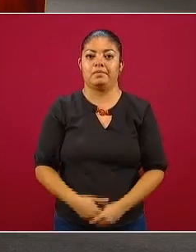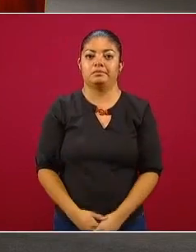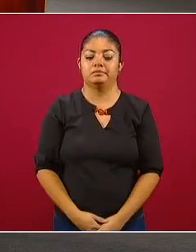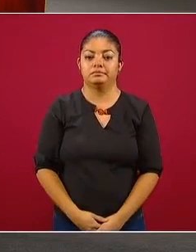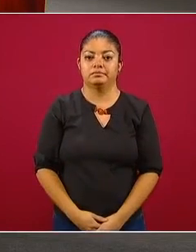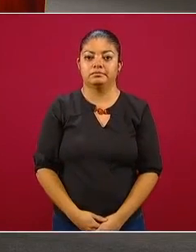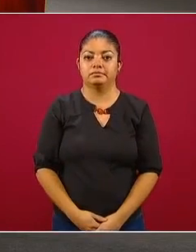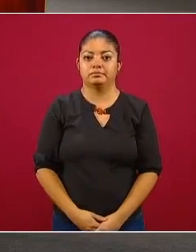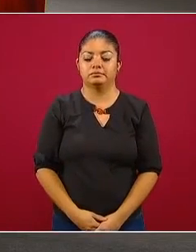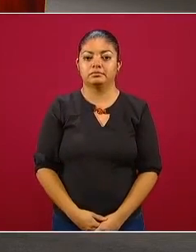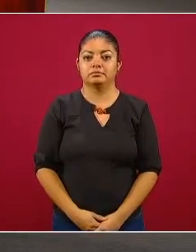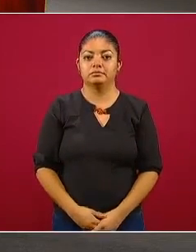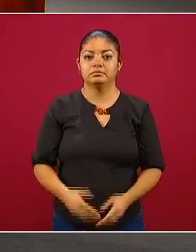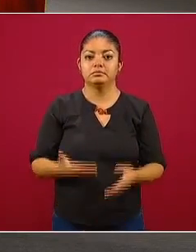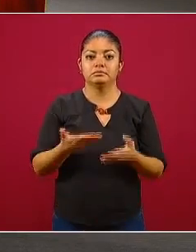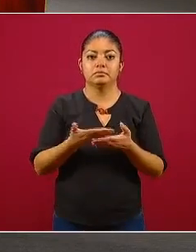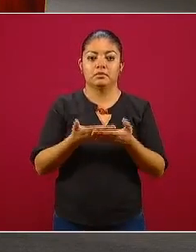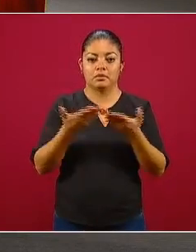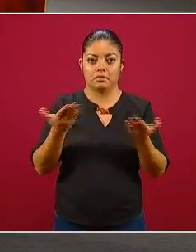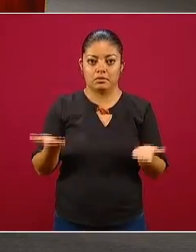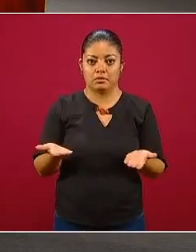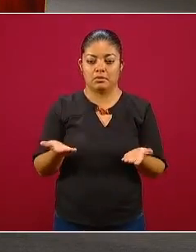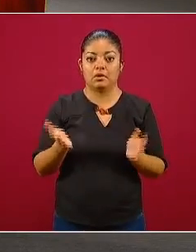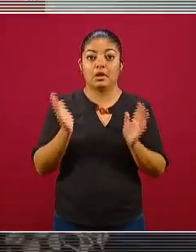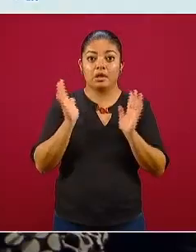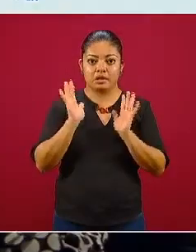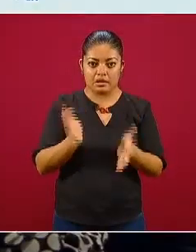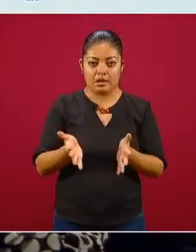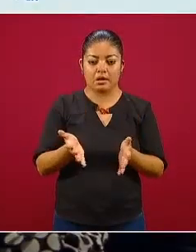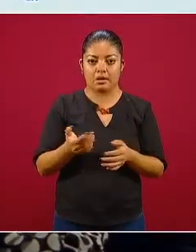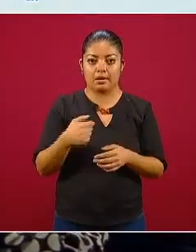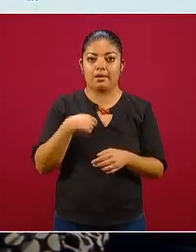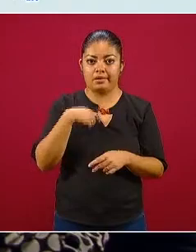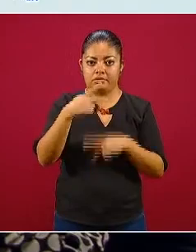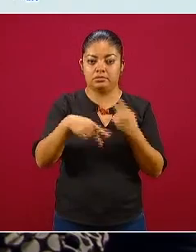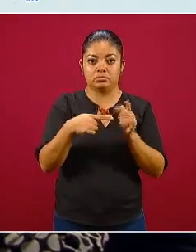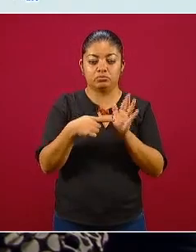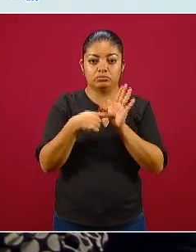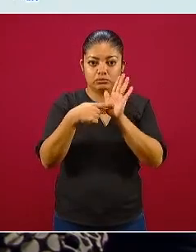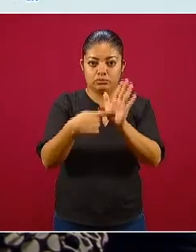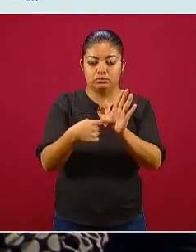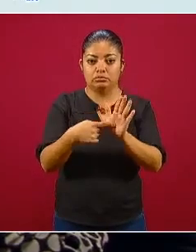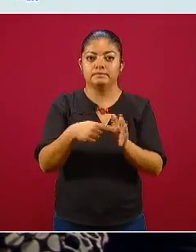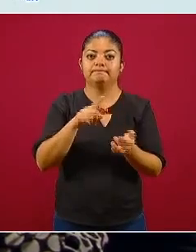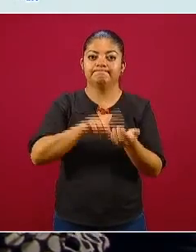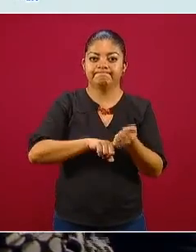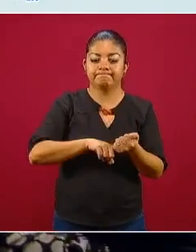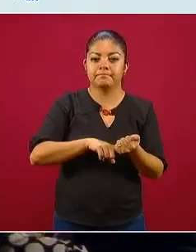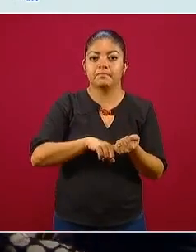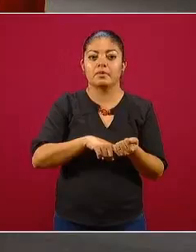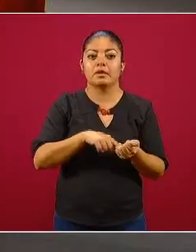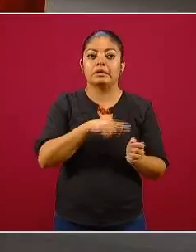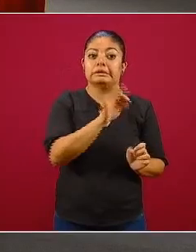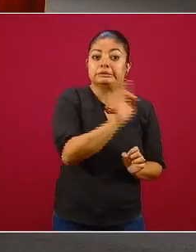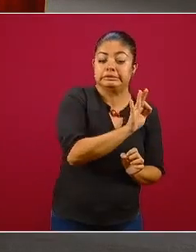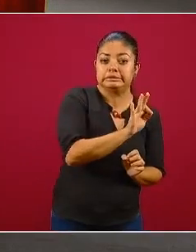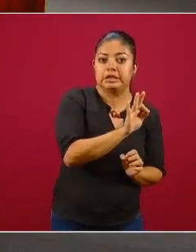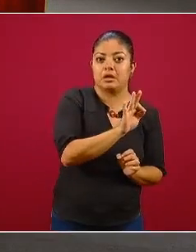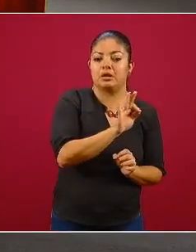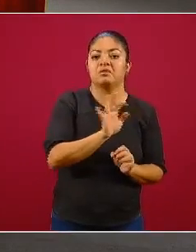Ahora vemos nuevamente para casos confirmados y así lo estaré presentando, confirmados sospechosos, confirmados sospechosos,